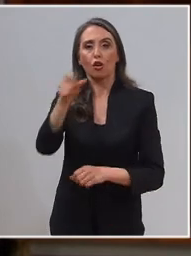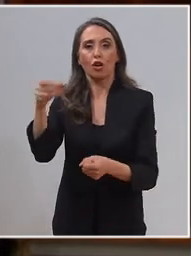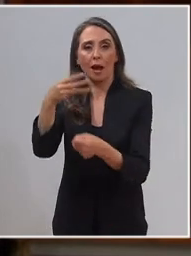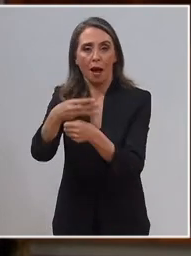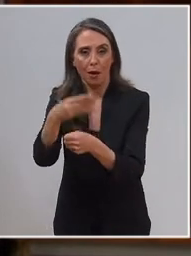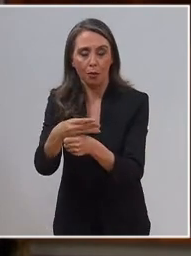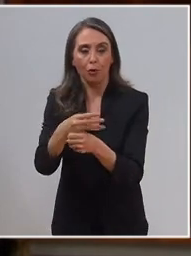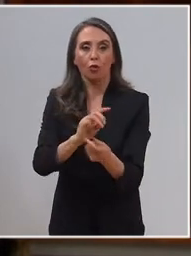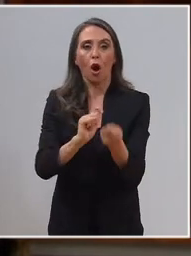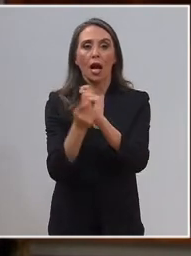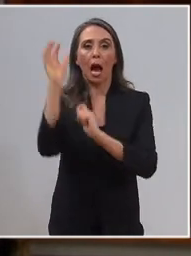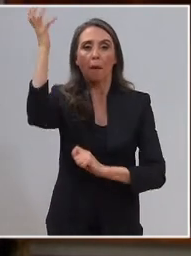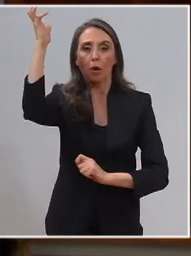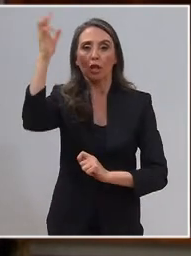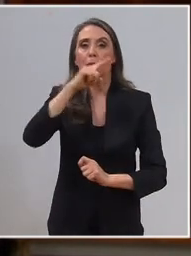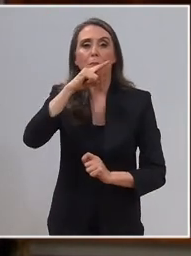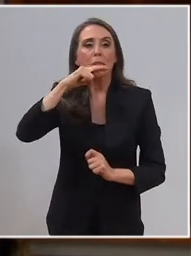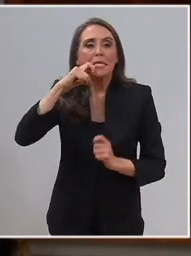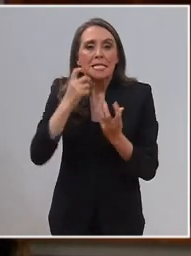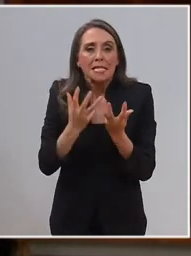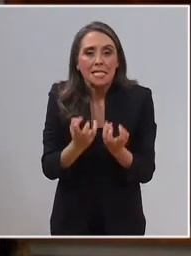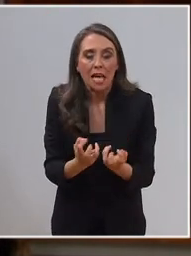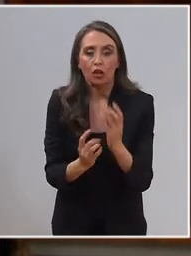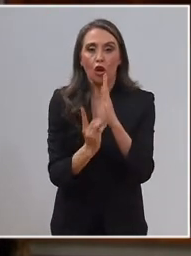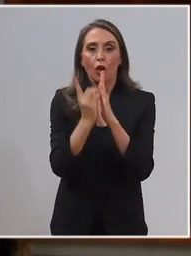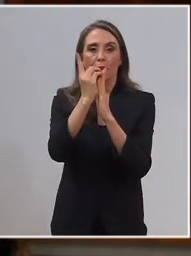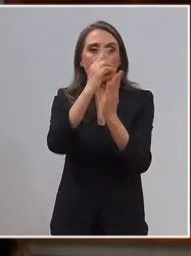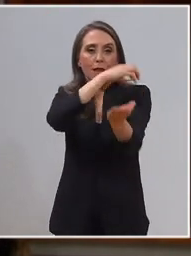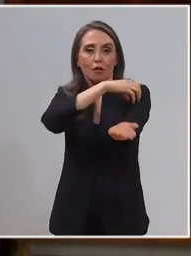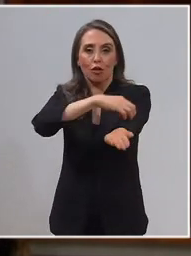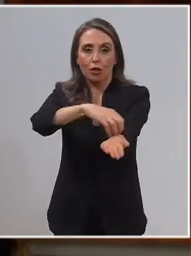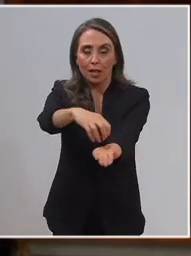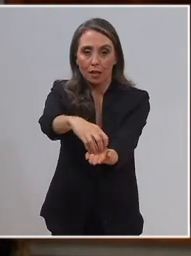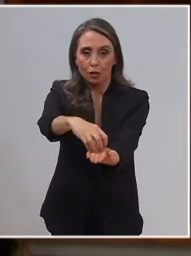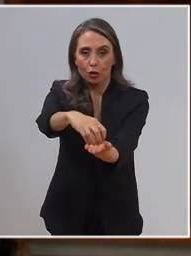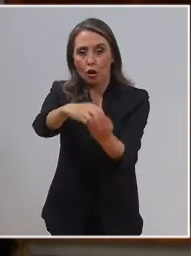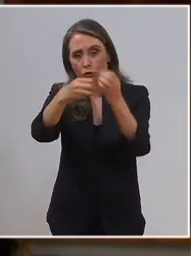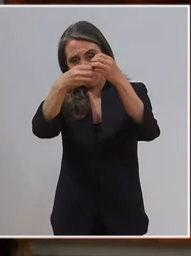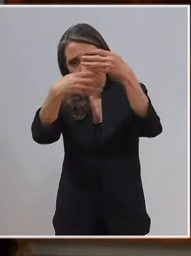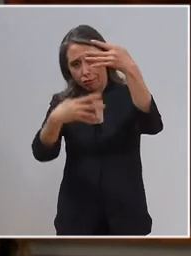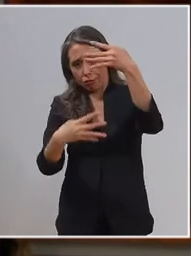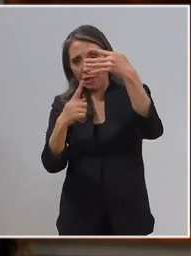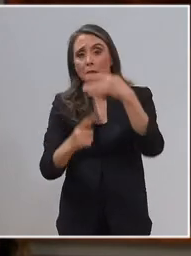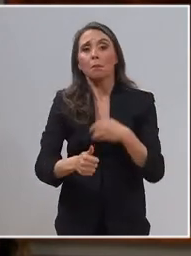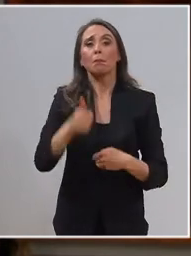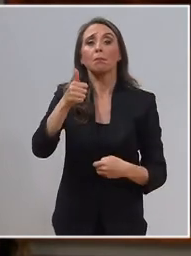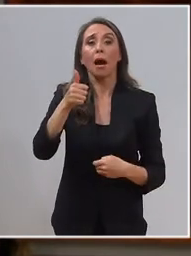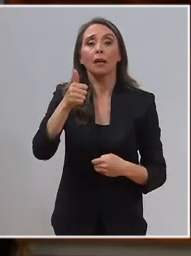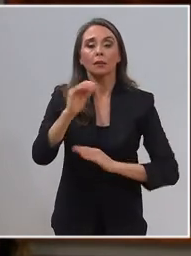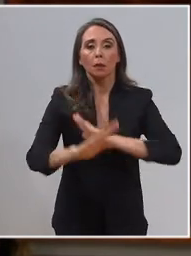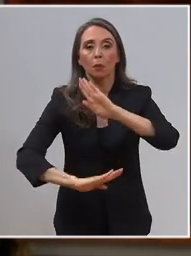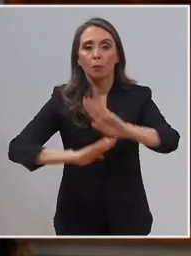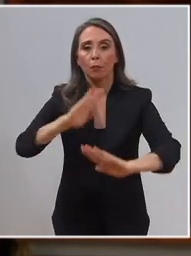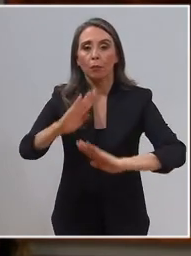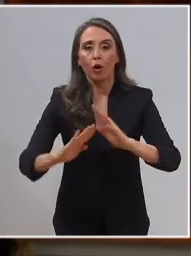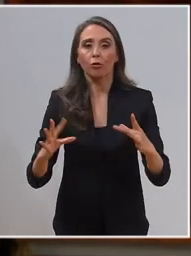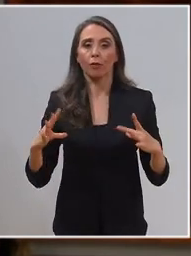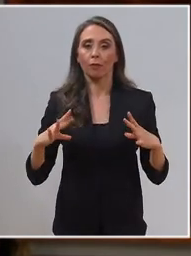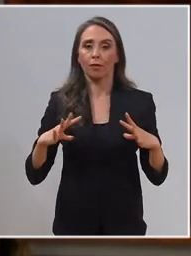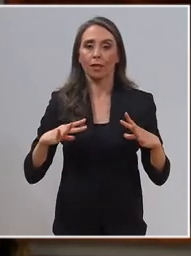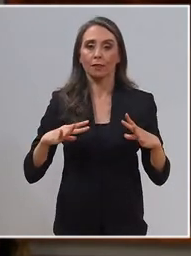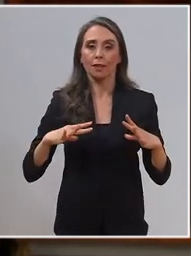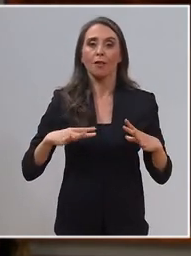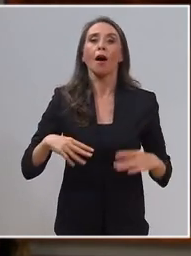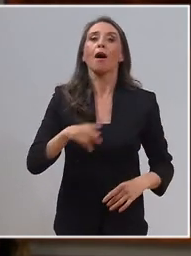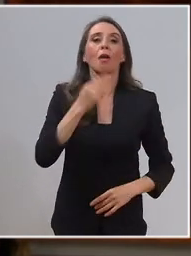mayor, cambio climático y sequía, desarrollo de las regiones y por sobre todo en la protección y felicidad de